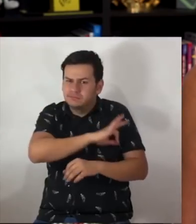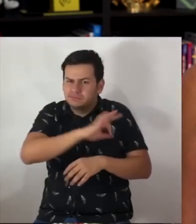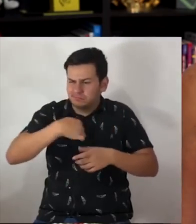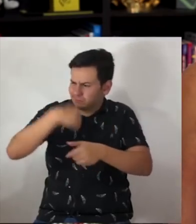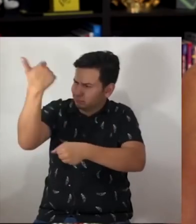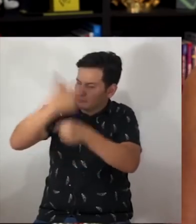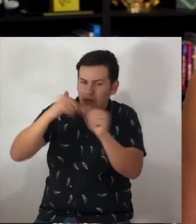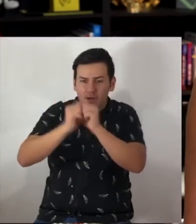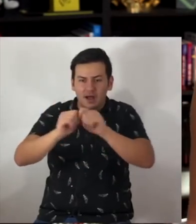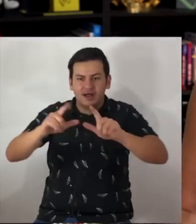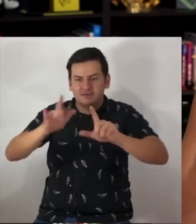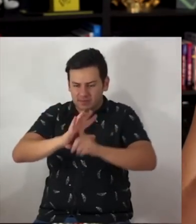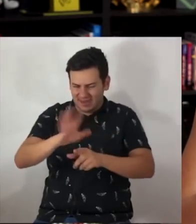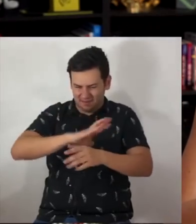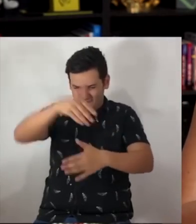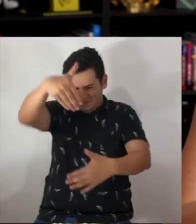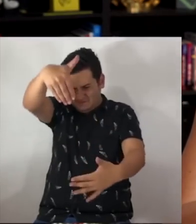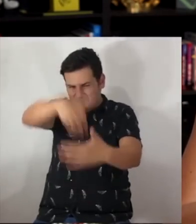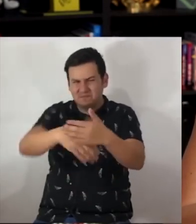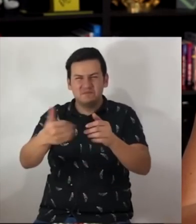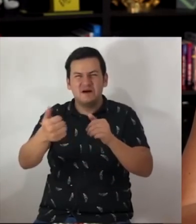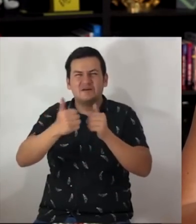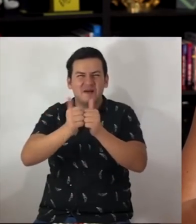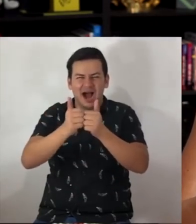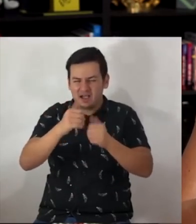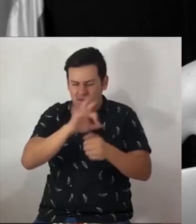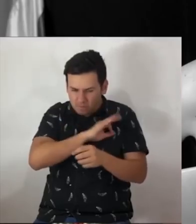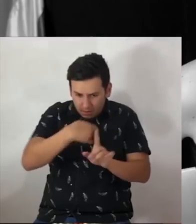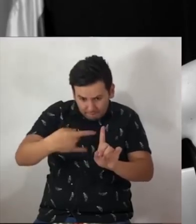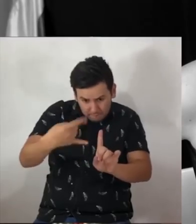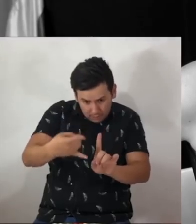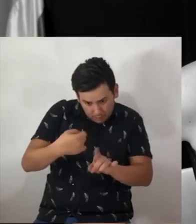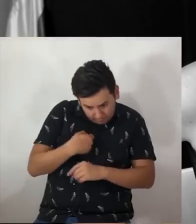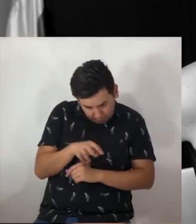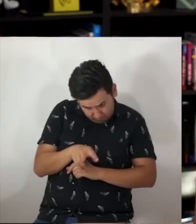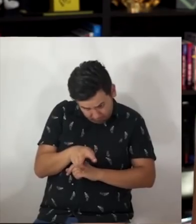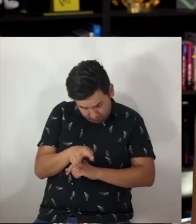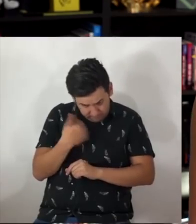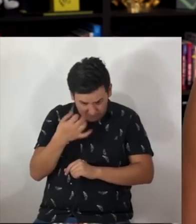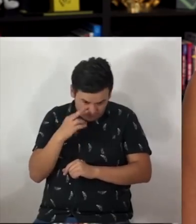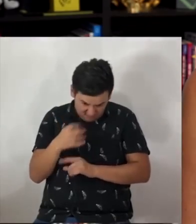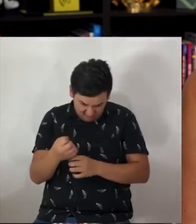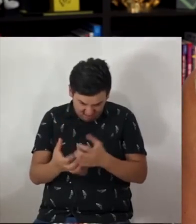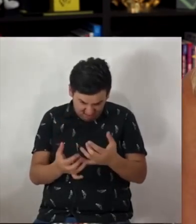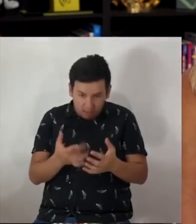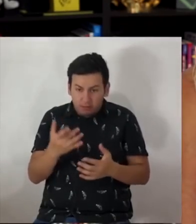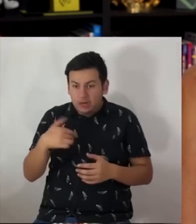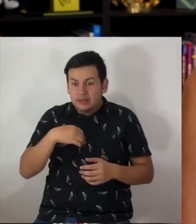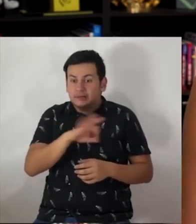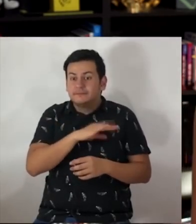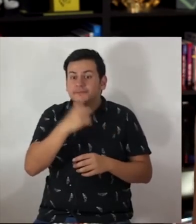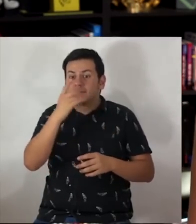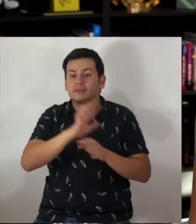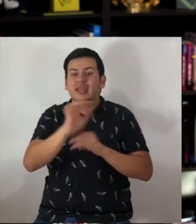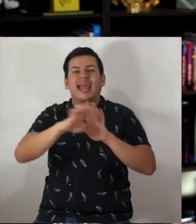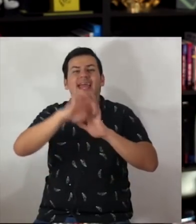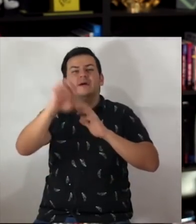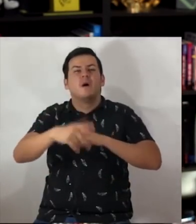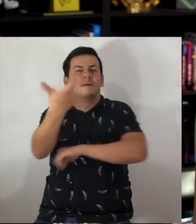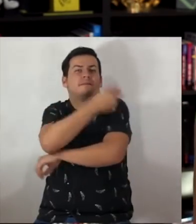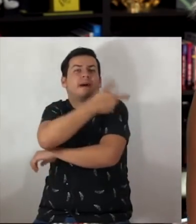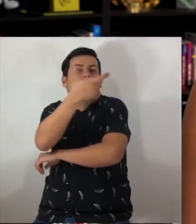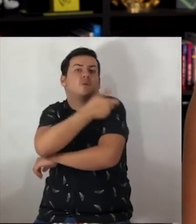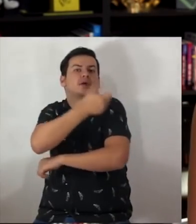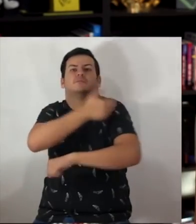darnos cuenta que las tostadoras no tienen ventanitas para saber si está tostado o no. En serio, fabricantes, qué onda tan buenas están las cosas ahorita que hasta los antivacunas se callaron